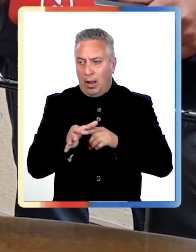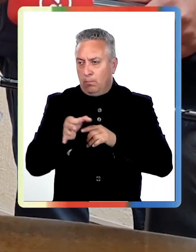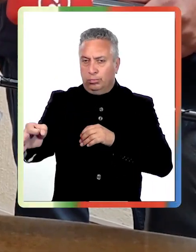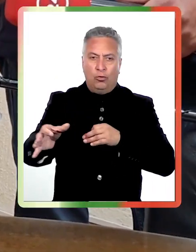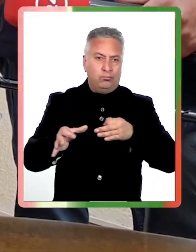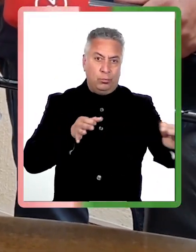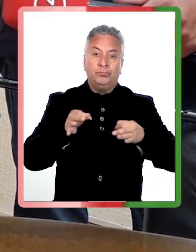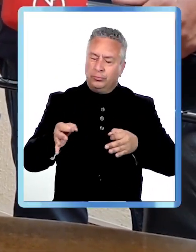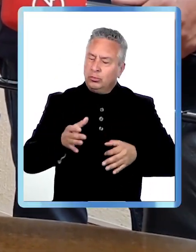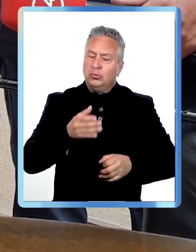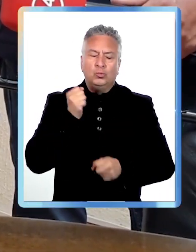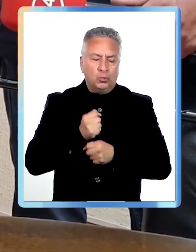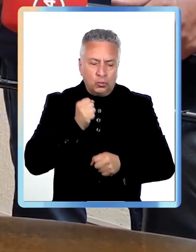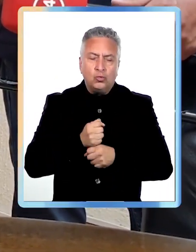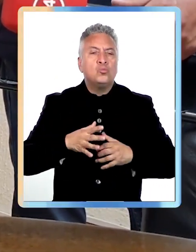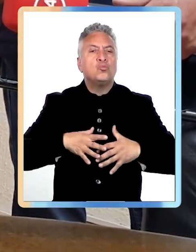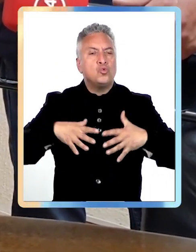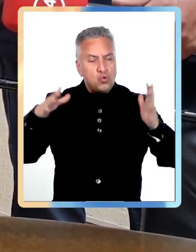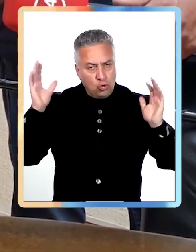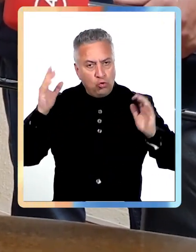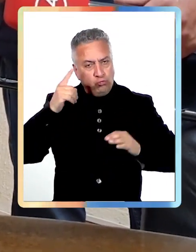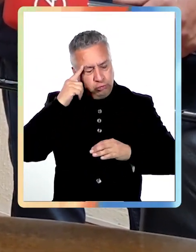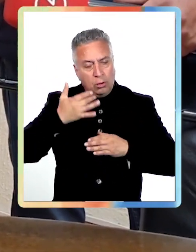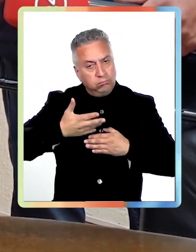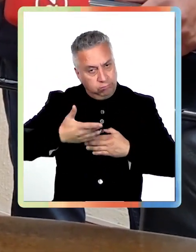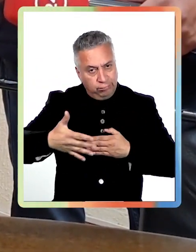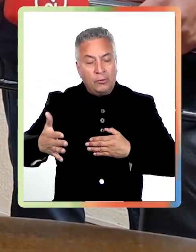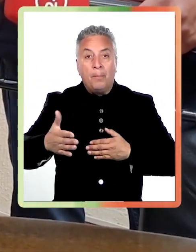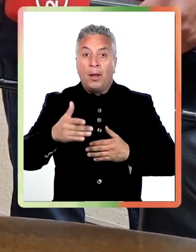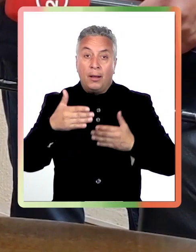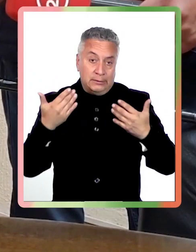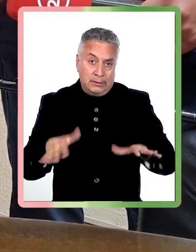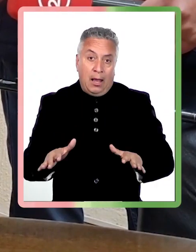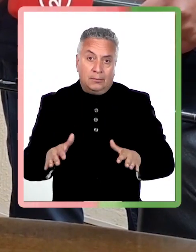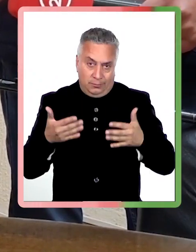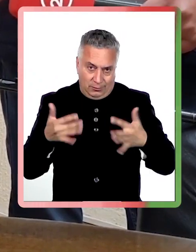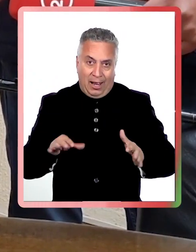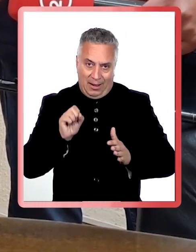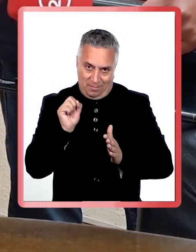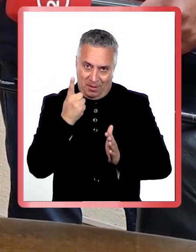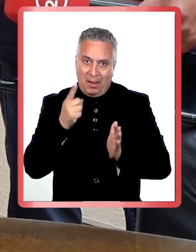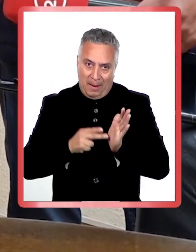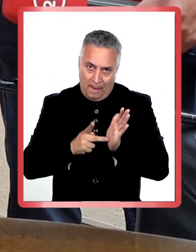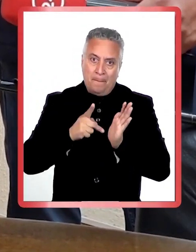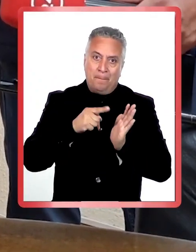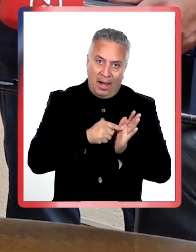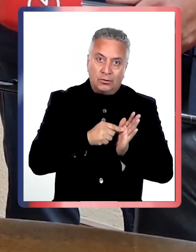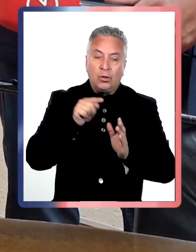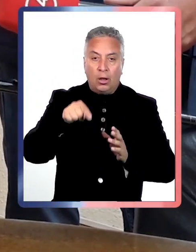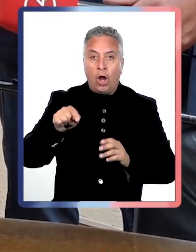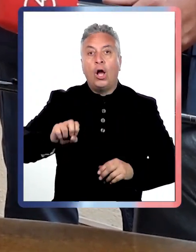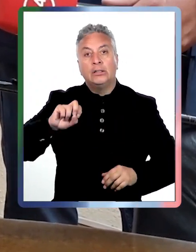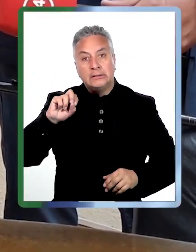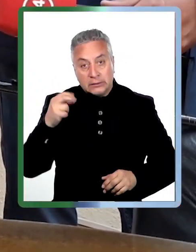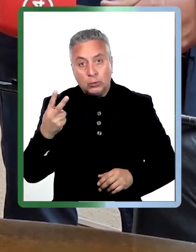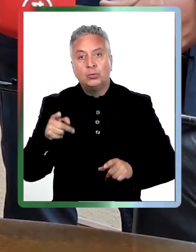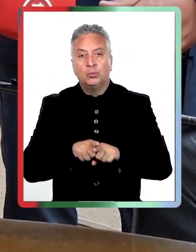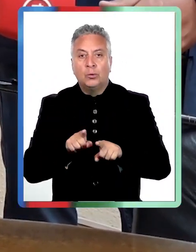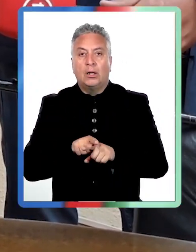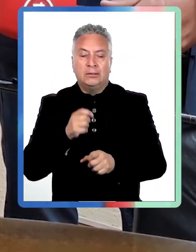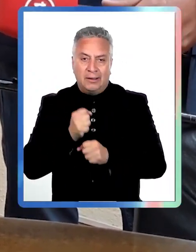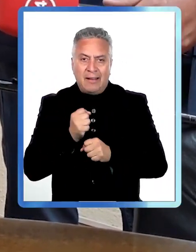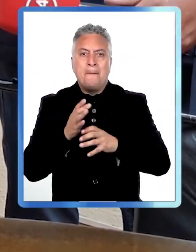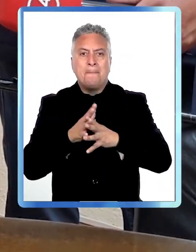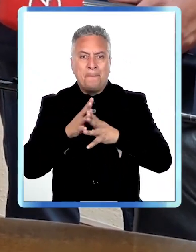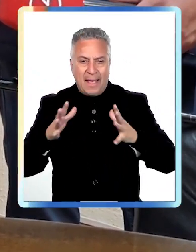mucho por hacer. Y el primer paso ya se ha dado, ahora viene el segundo, que implica ya una gestión mucho más local, mucho más detallada, con